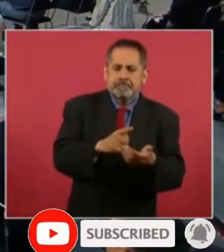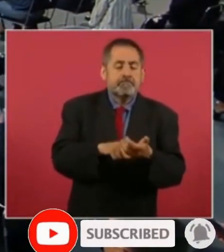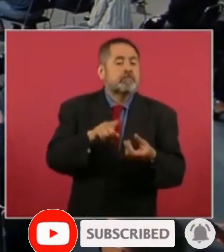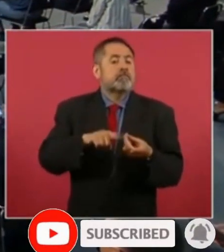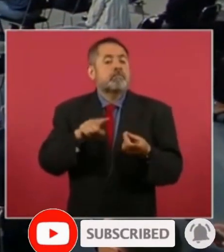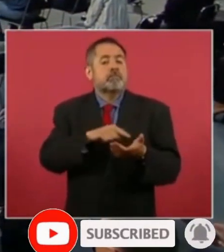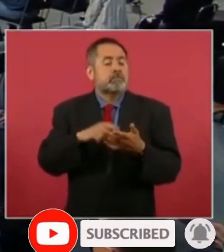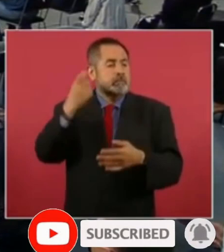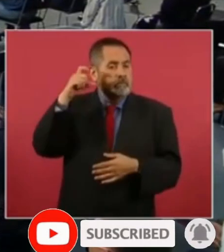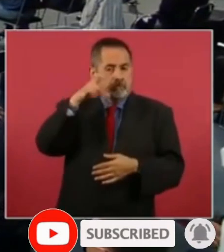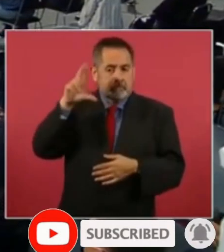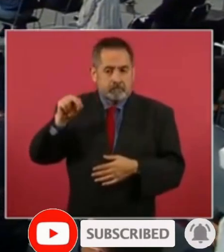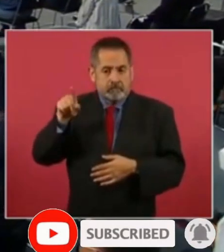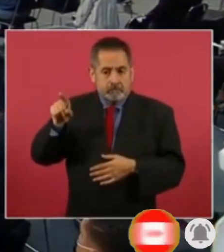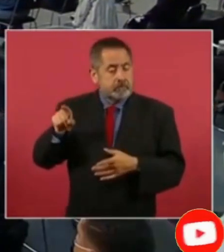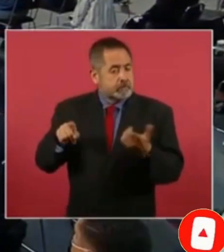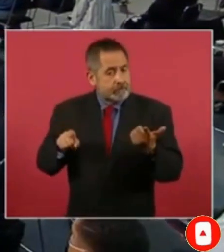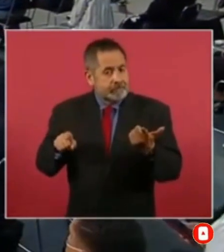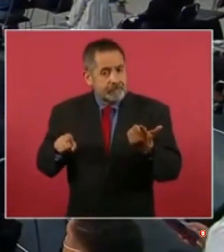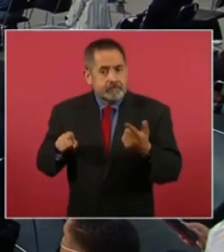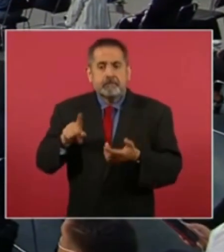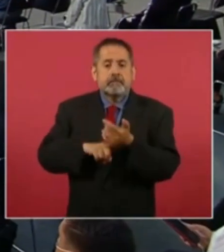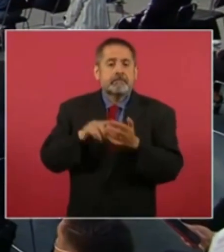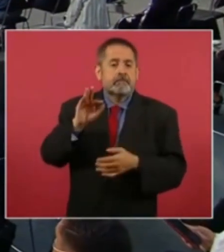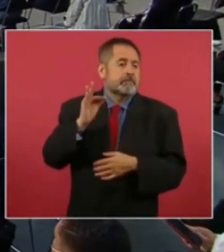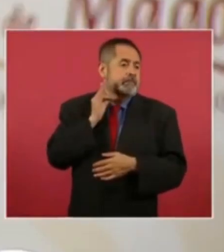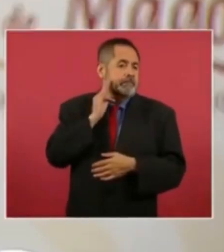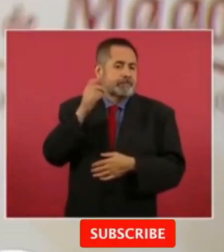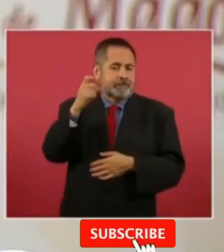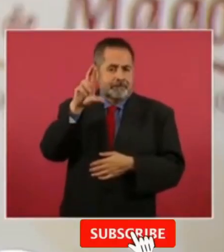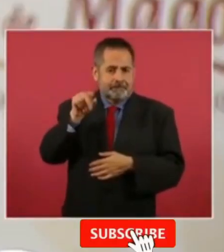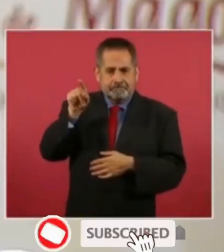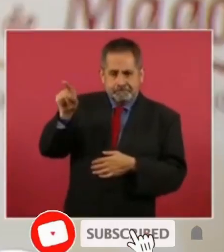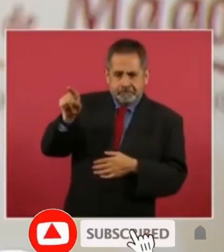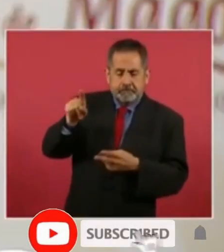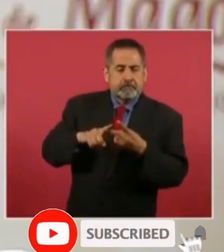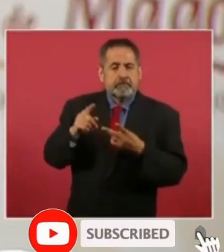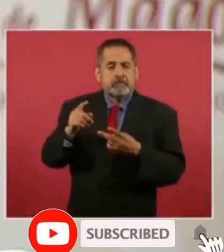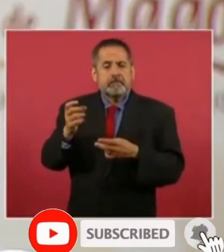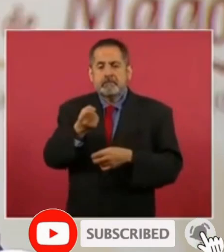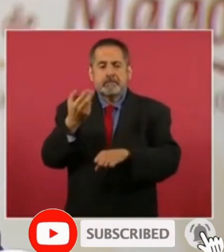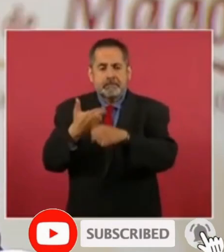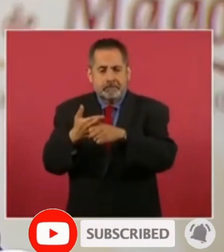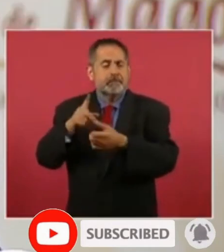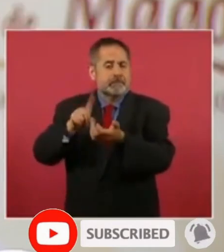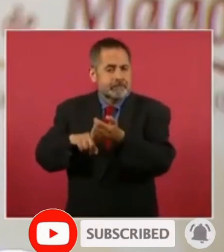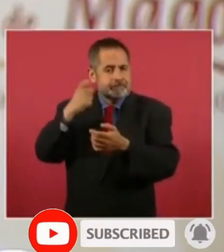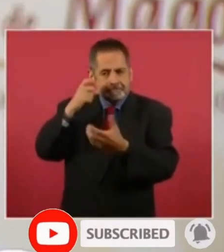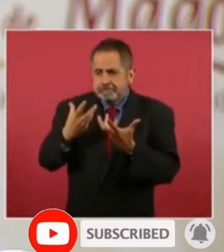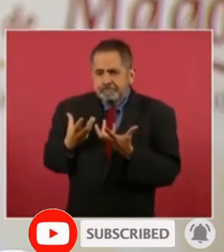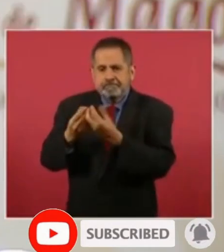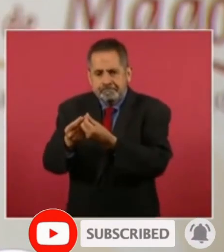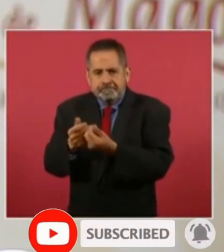Quintana Roo que es un trabajo que desarrolla la Fiscalía de Quintana Roo y la Secretaría de Seguridad de Protección Ciudadana también está